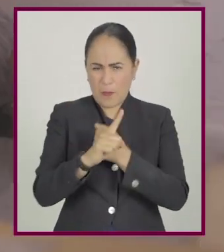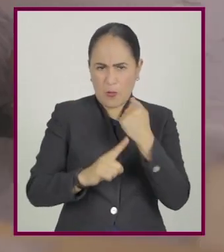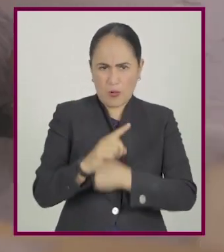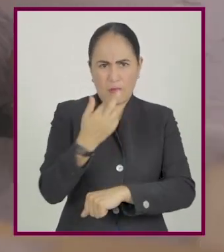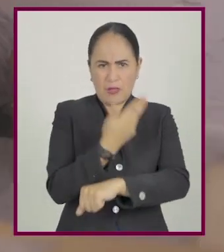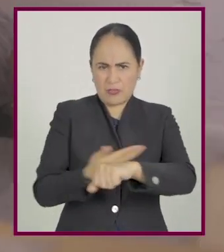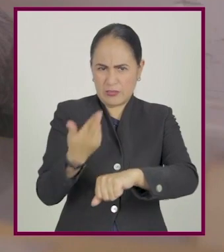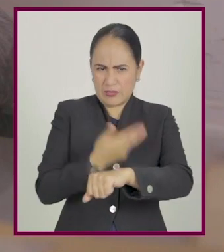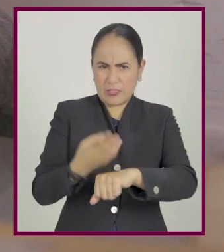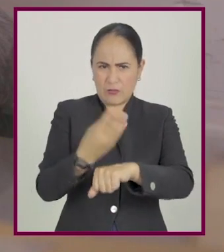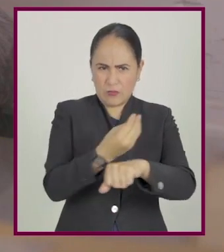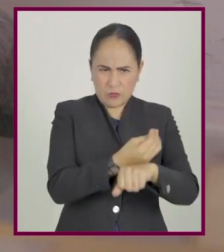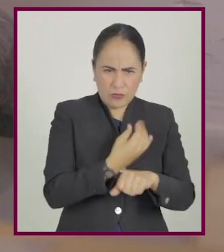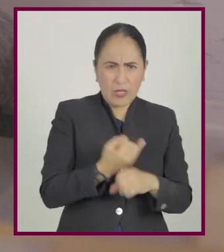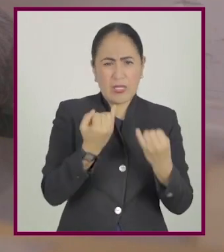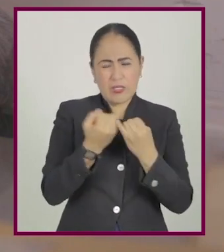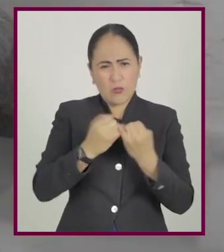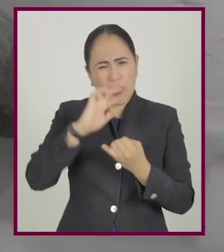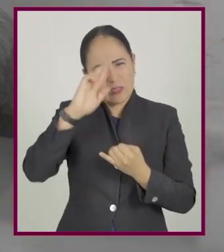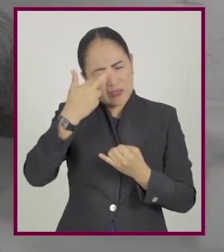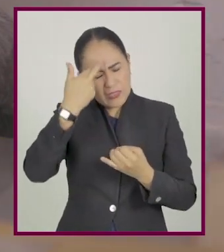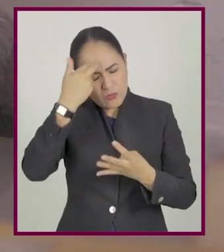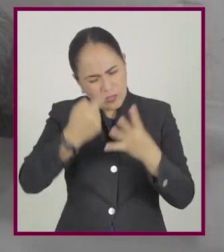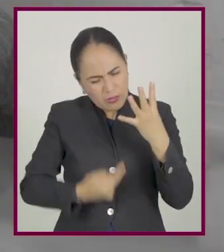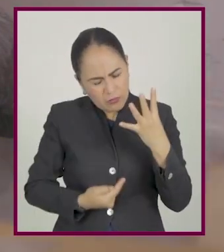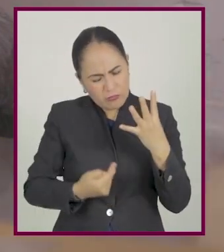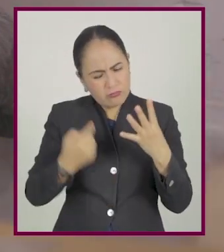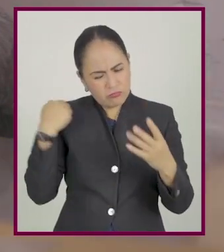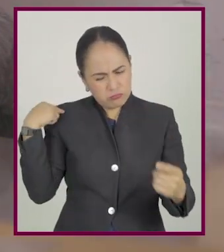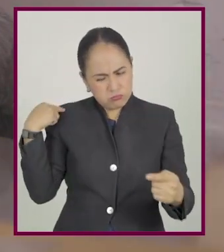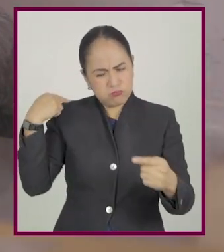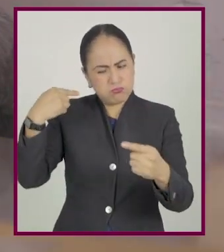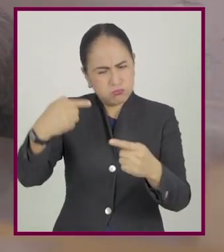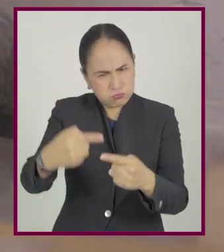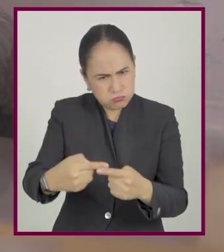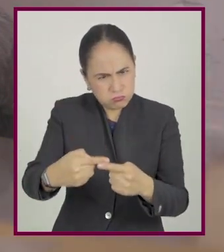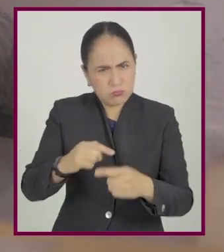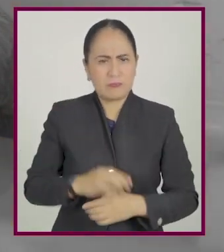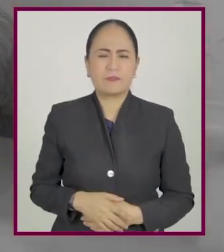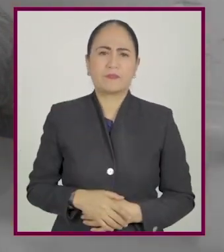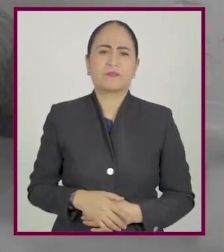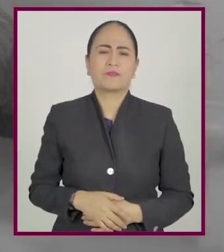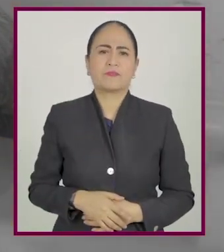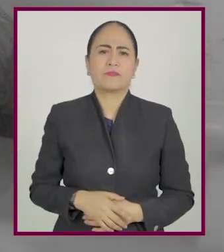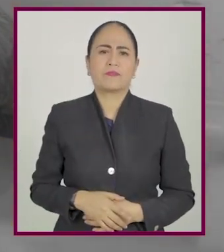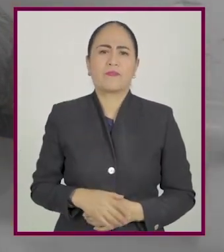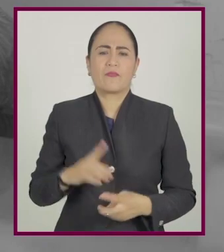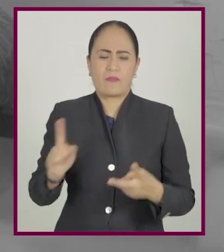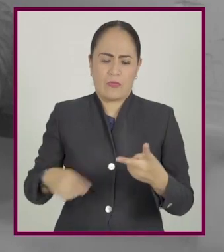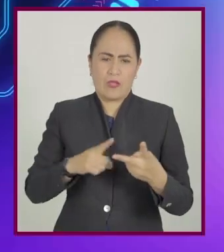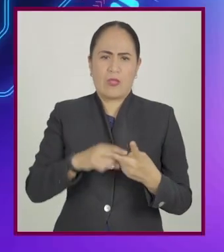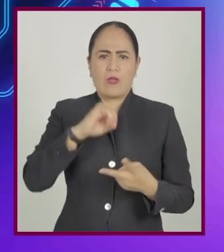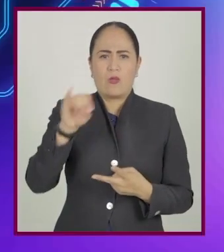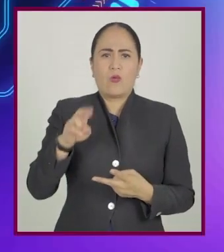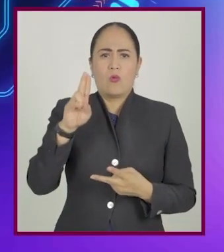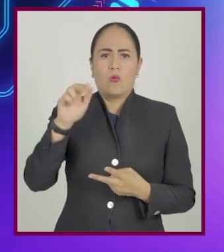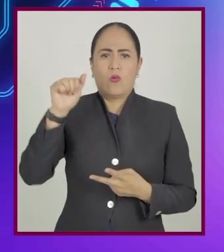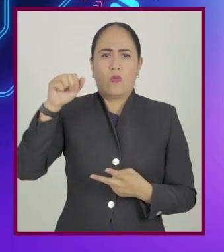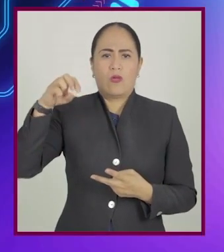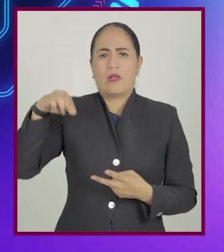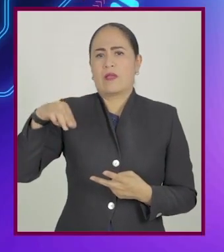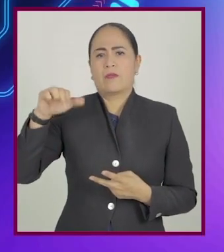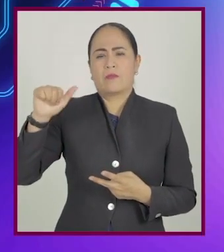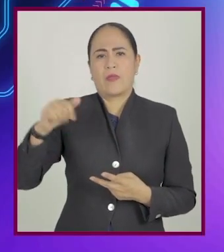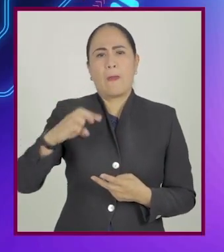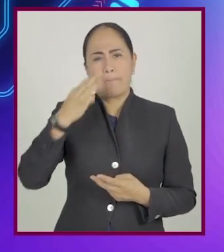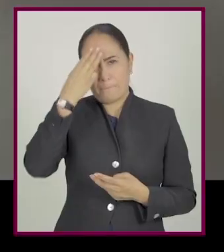estrategias de resolución de problemas y por los recuerdos generados por la persona a lo largo de su vida. Sobre la pregunta